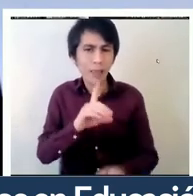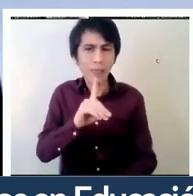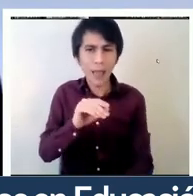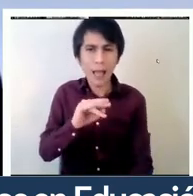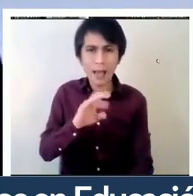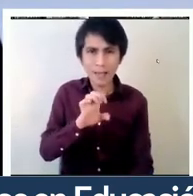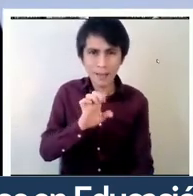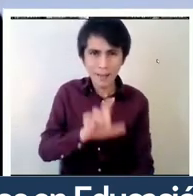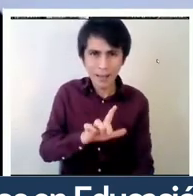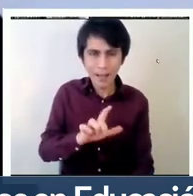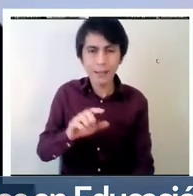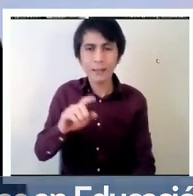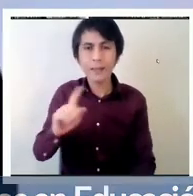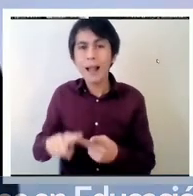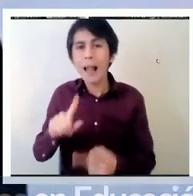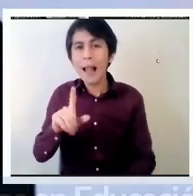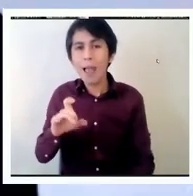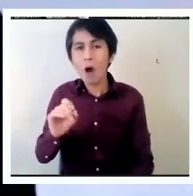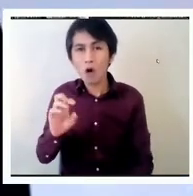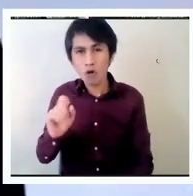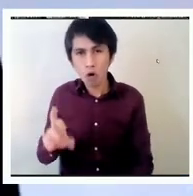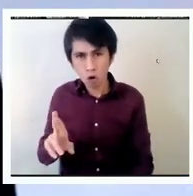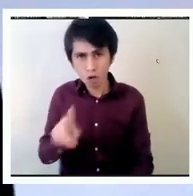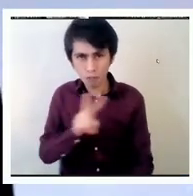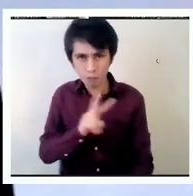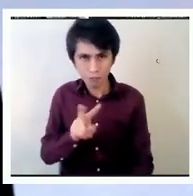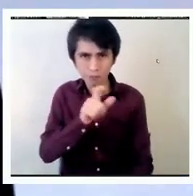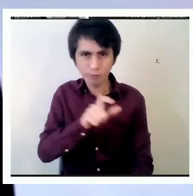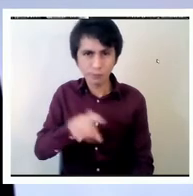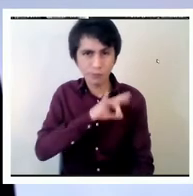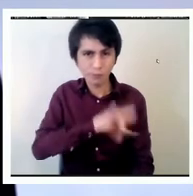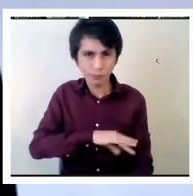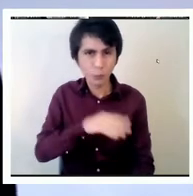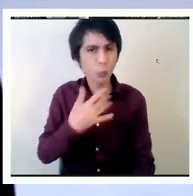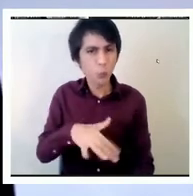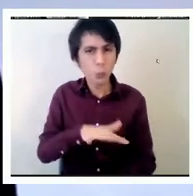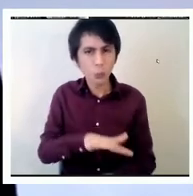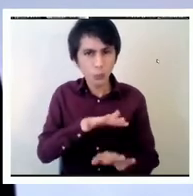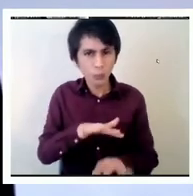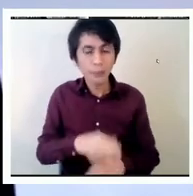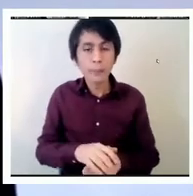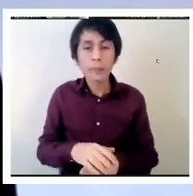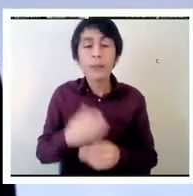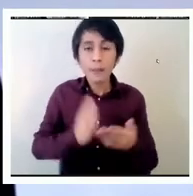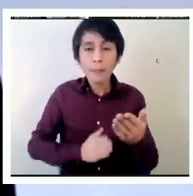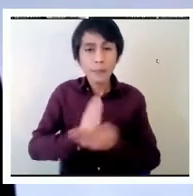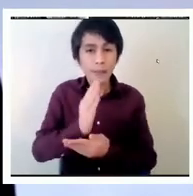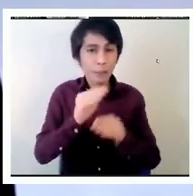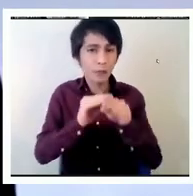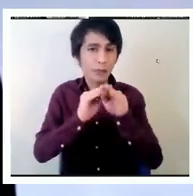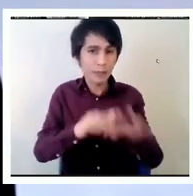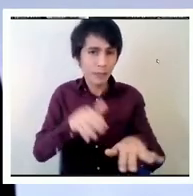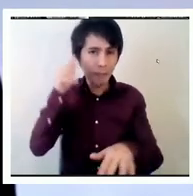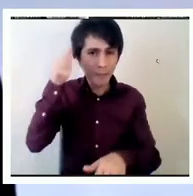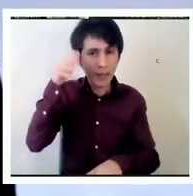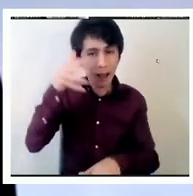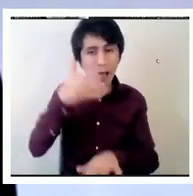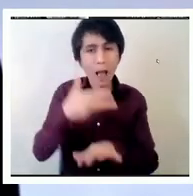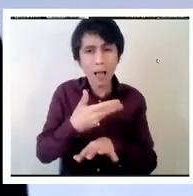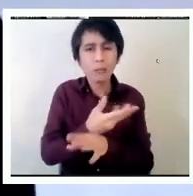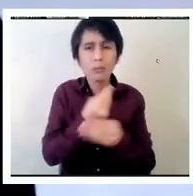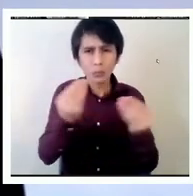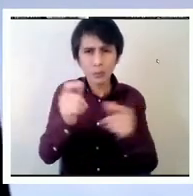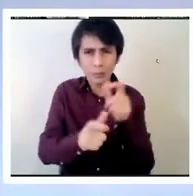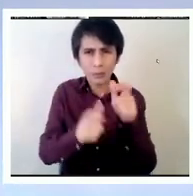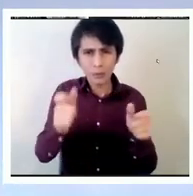que vamos a comenzar este seminario. Tenemos gente que está conectándose, mucha gente conectándose de todas partes